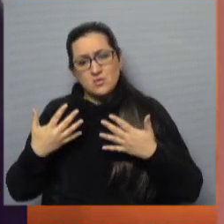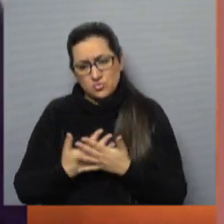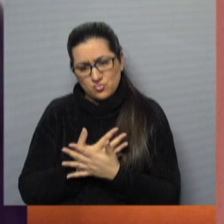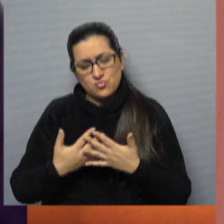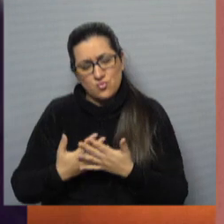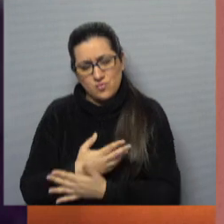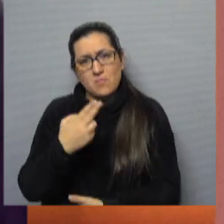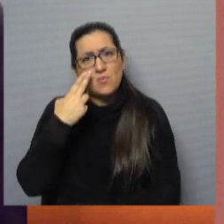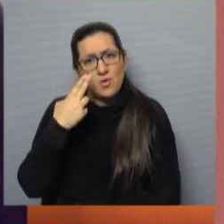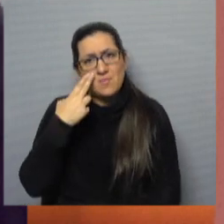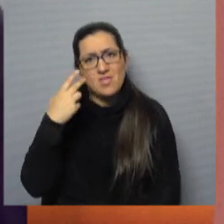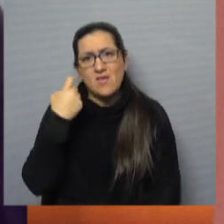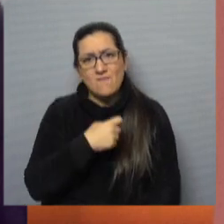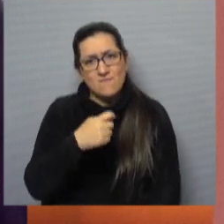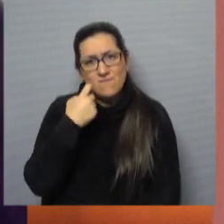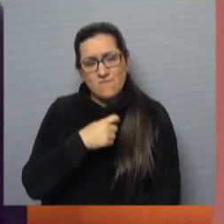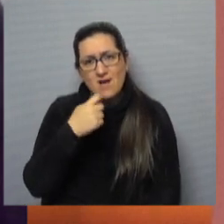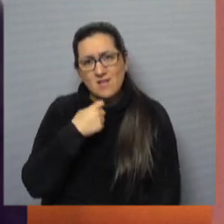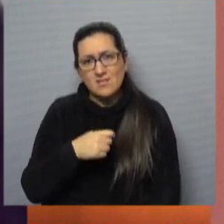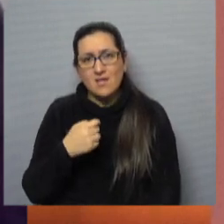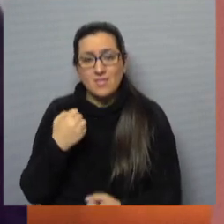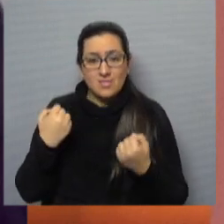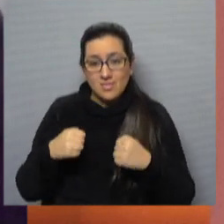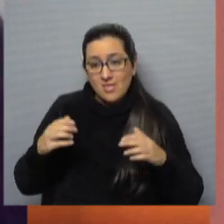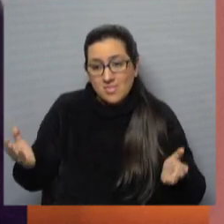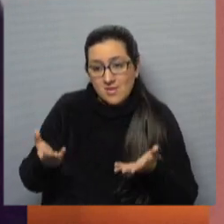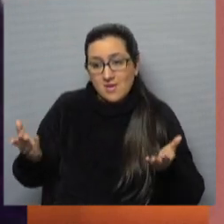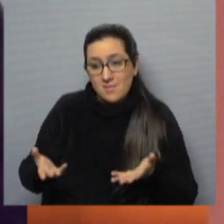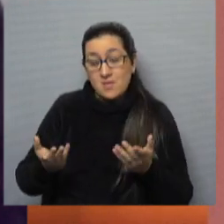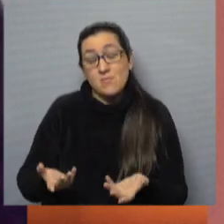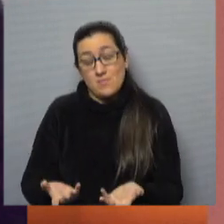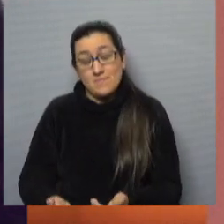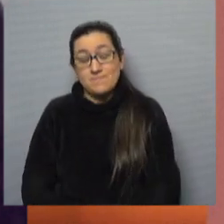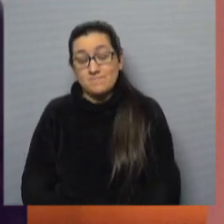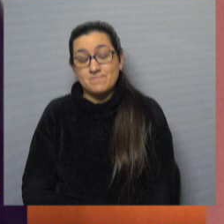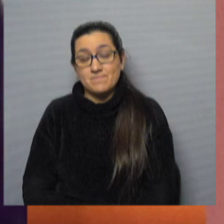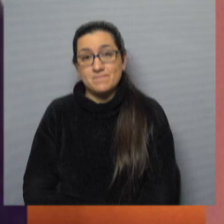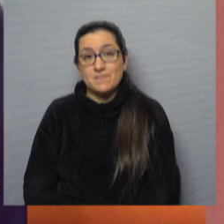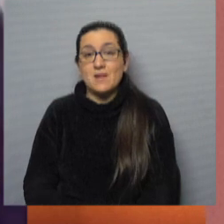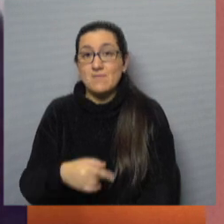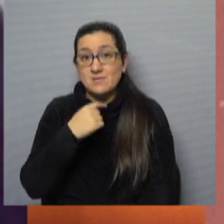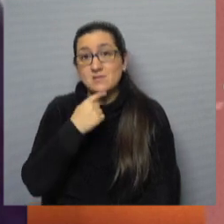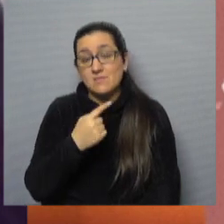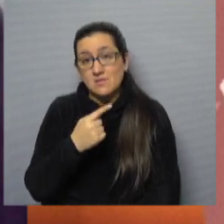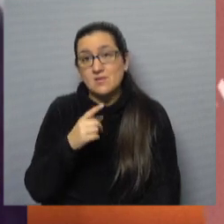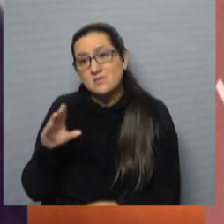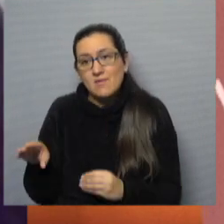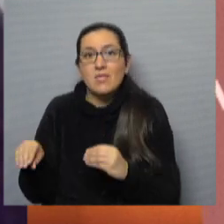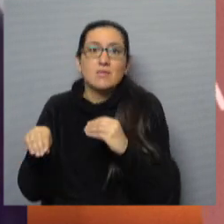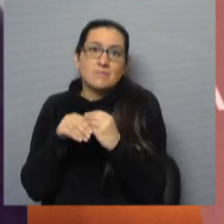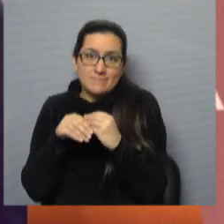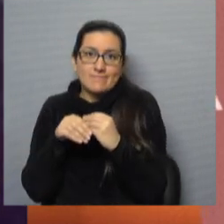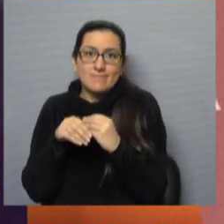grandes problemas de falta de dinamismo, va a tener muy en cuenta y se va a plegar a esta